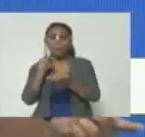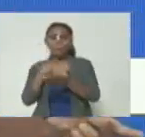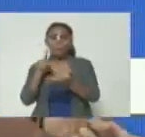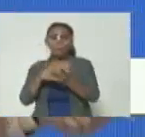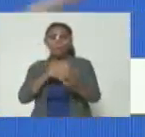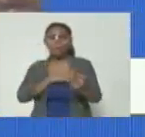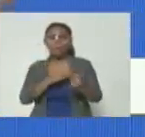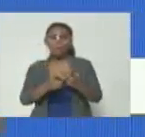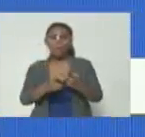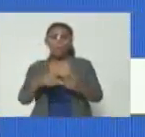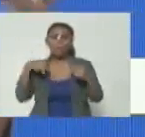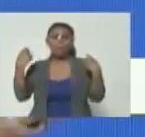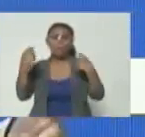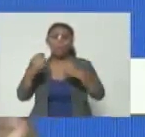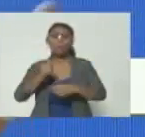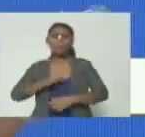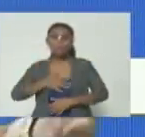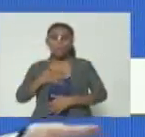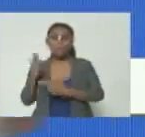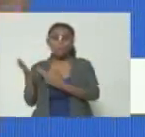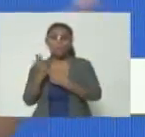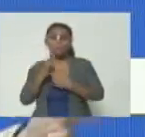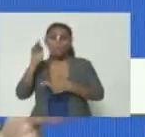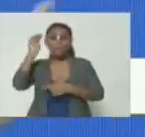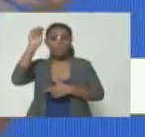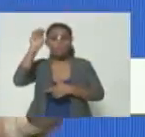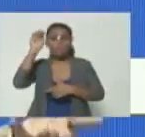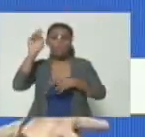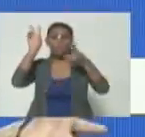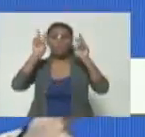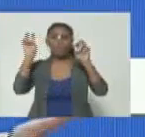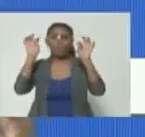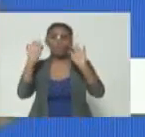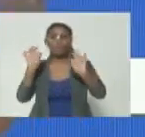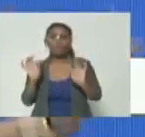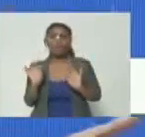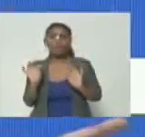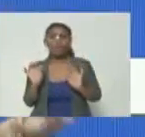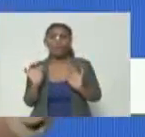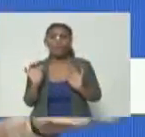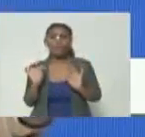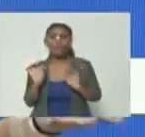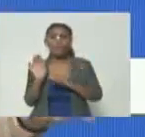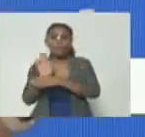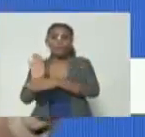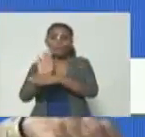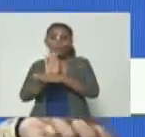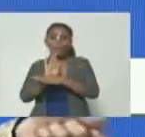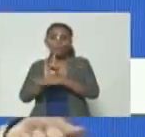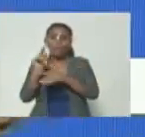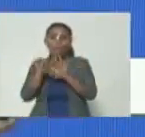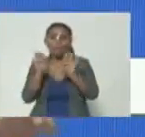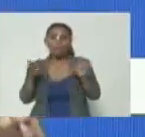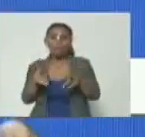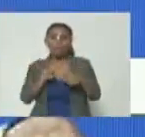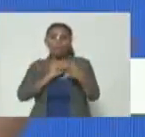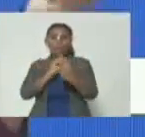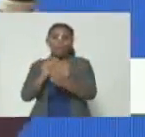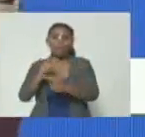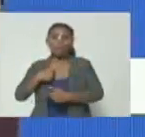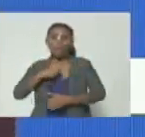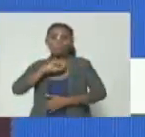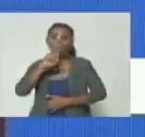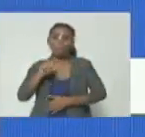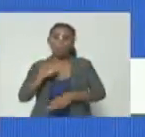Voluntad Popular podría recibir en el futuro nuevas medidas de amparo por parte de la mesa de diálogo y lo pregunto